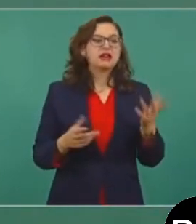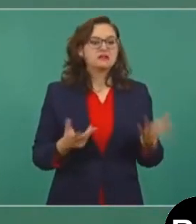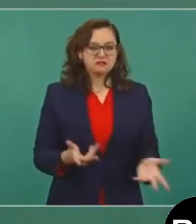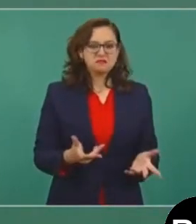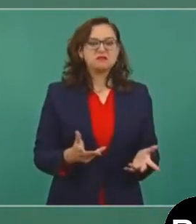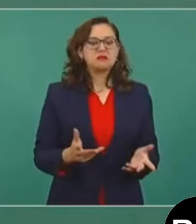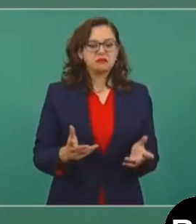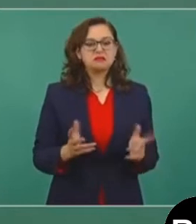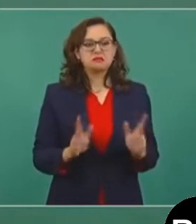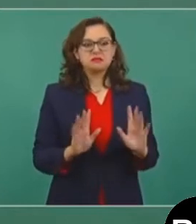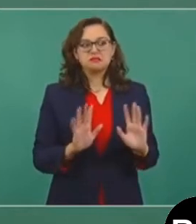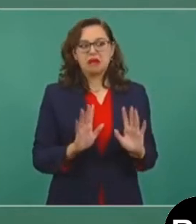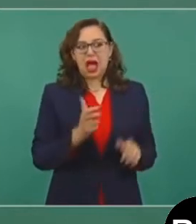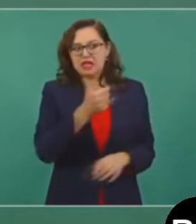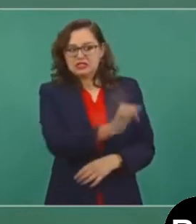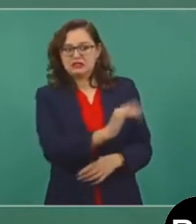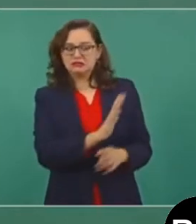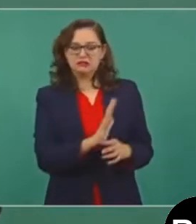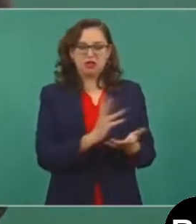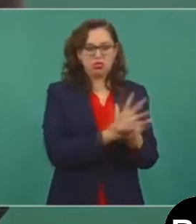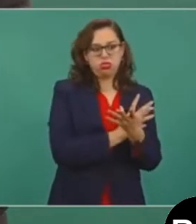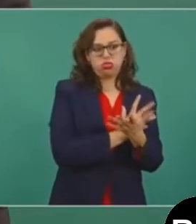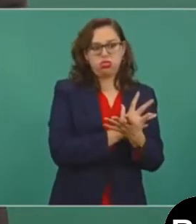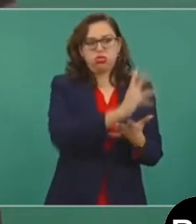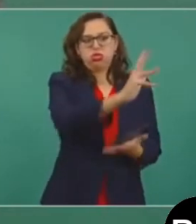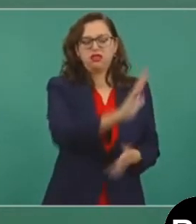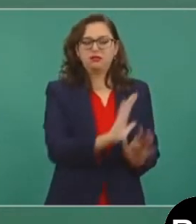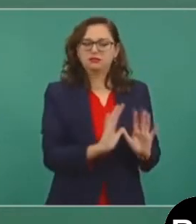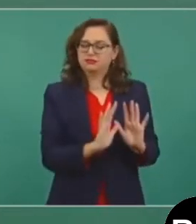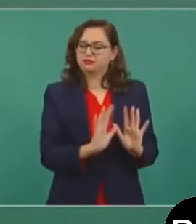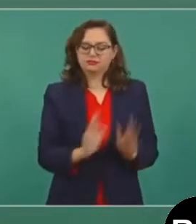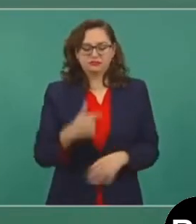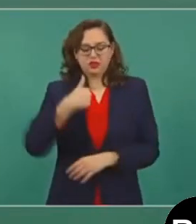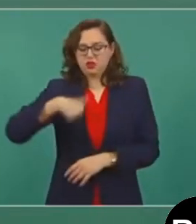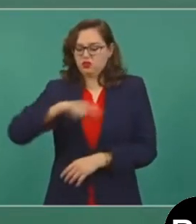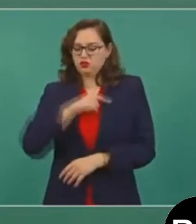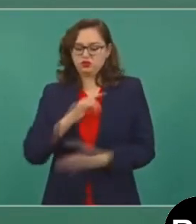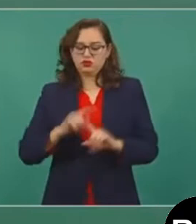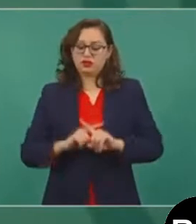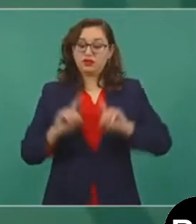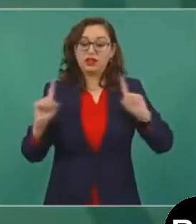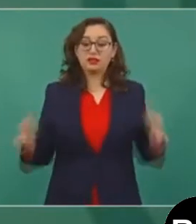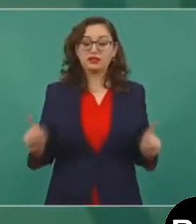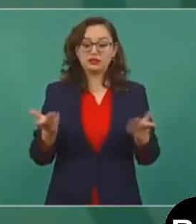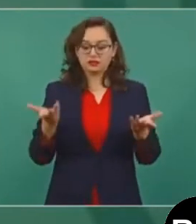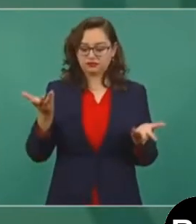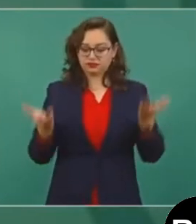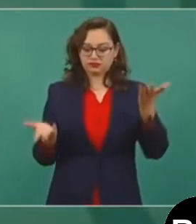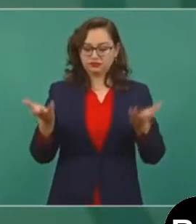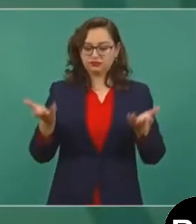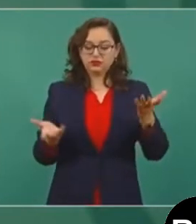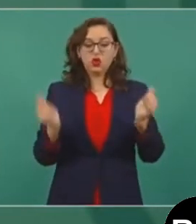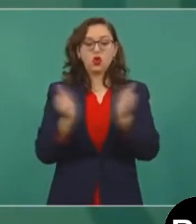Nosotros lo que queremos es que las cosas mejoren en beneficio de nuestro país y hacerlo de manera